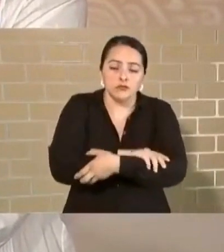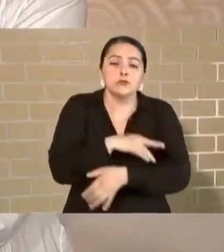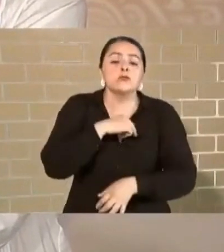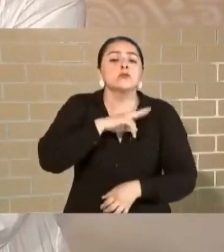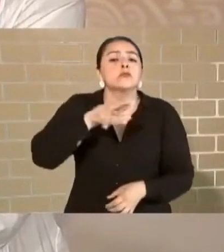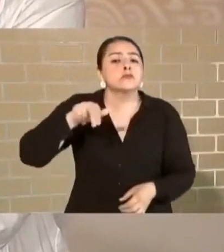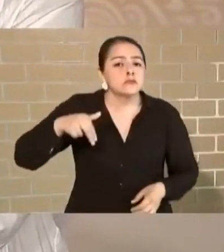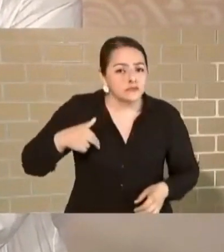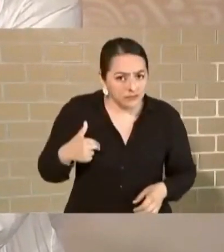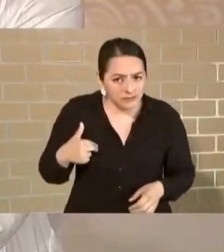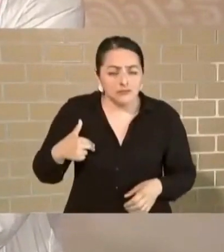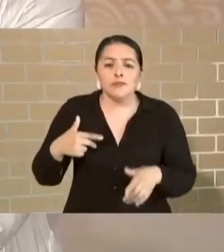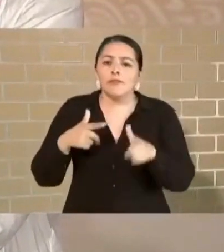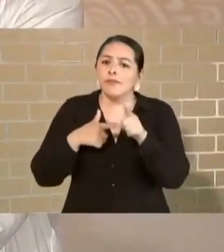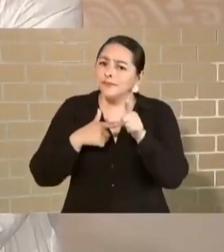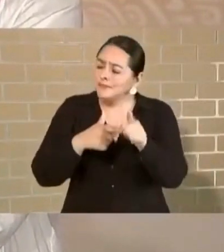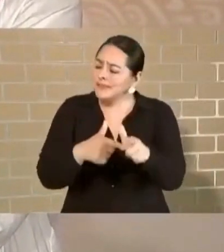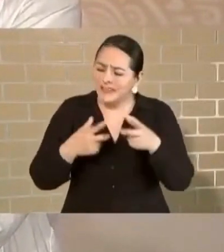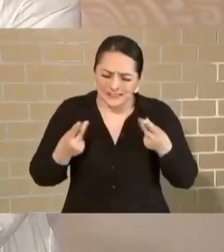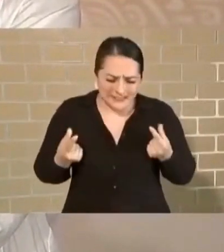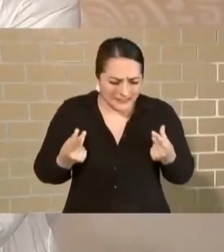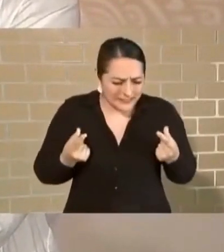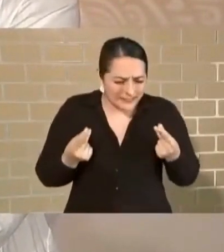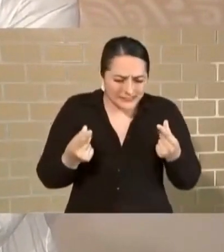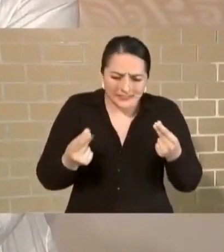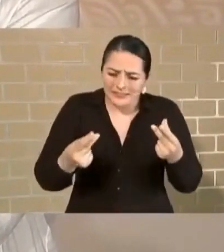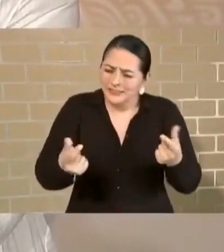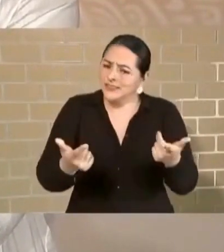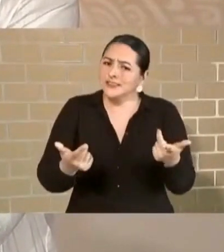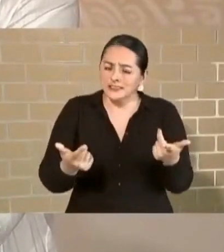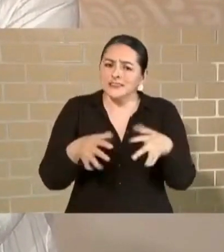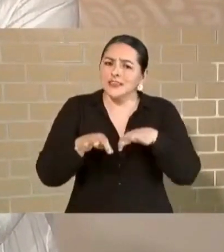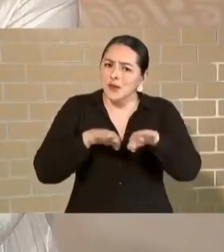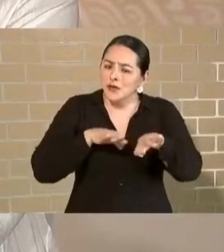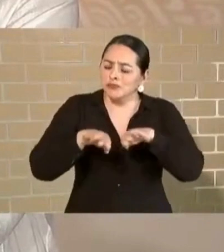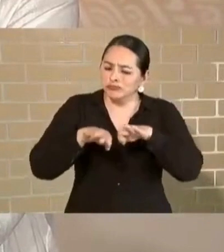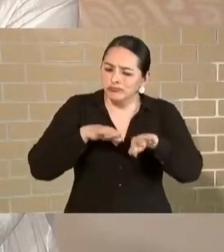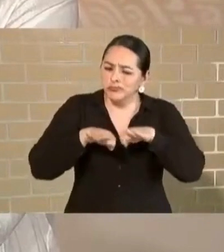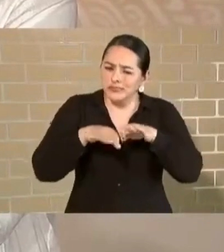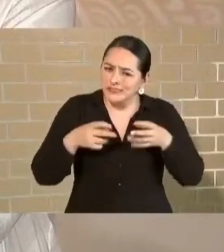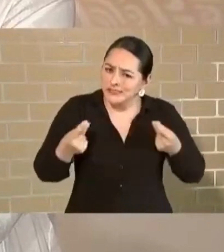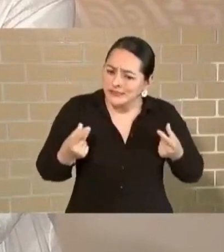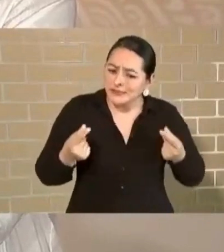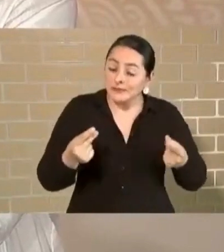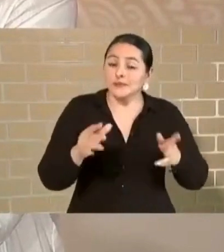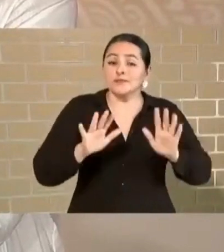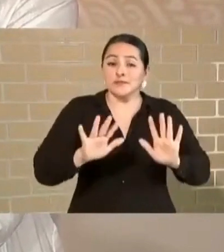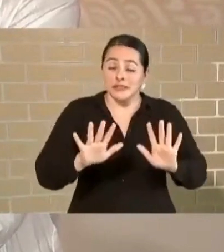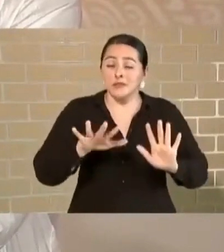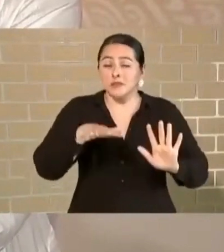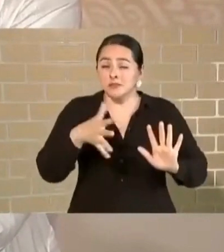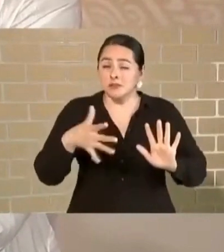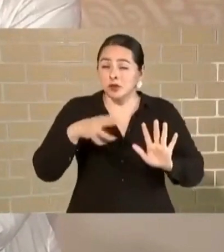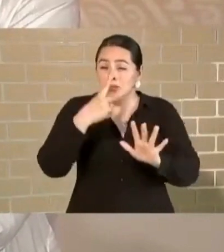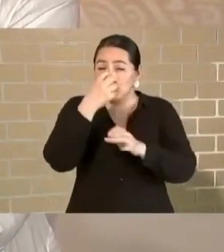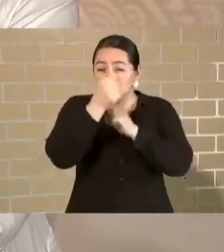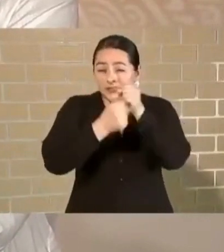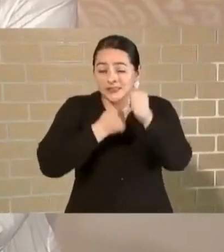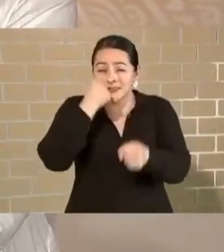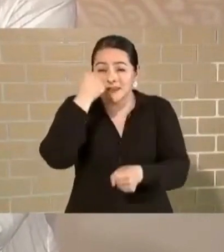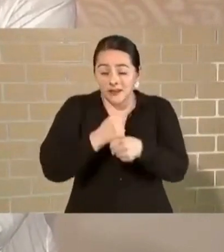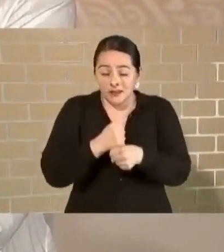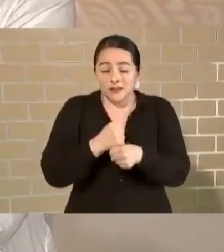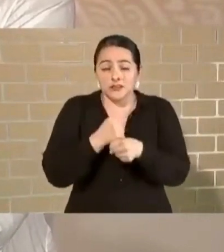a prisa, pero de todas maneras nos va a llevar dos años construir